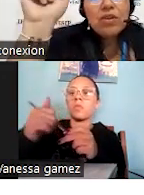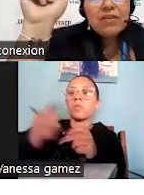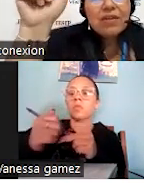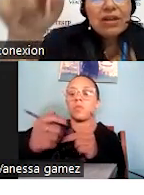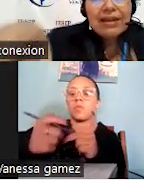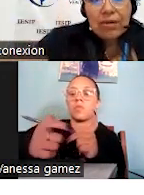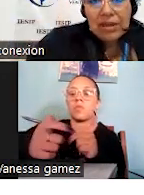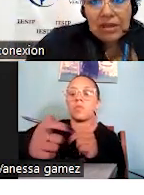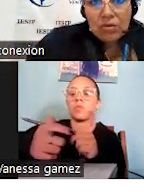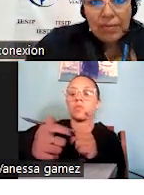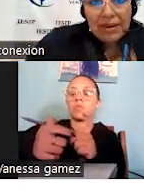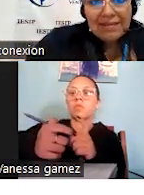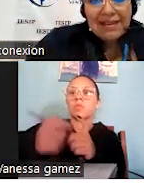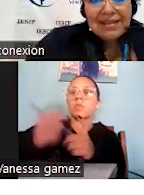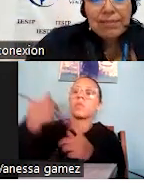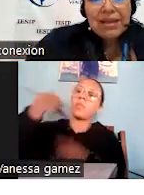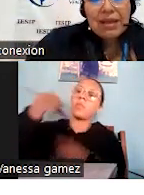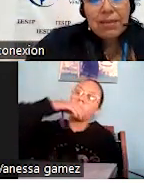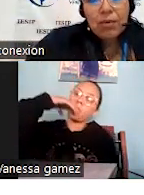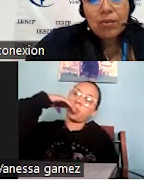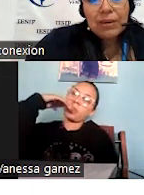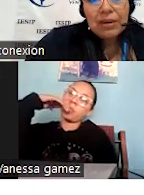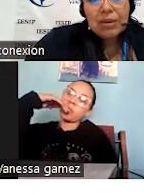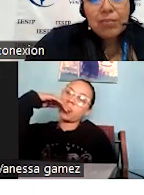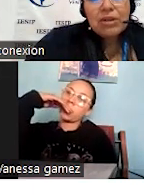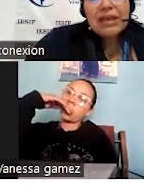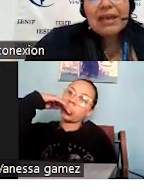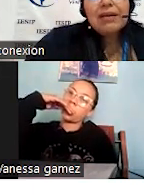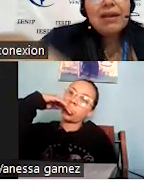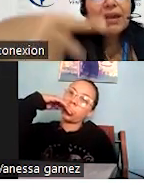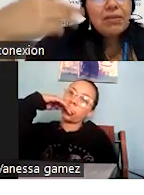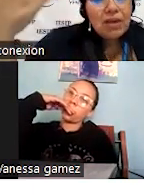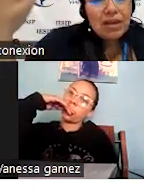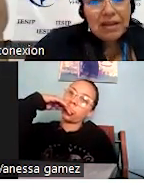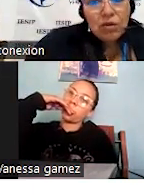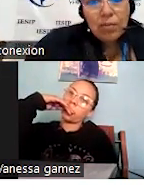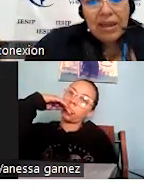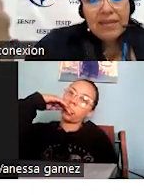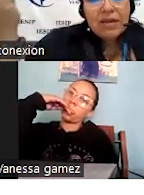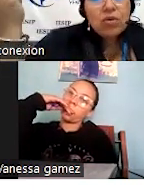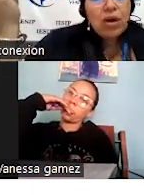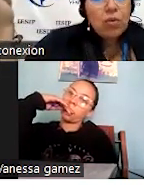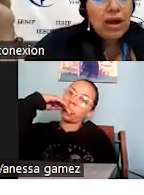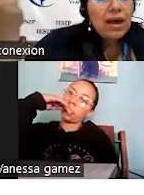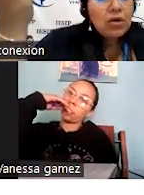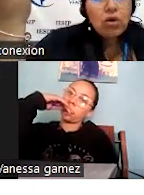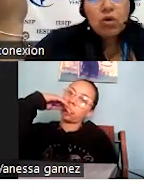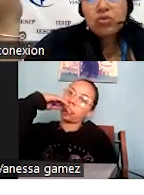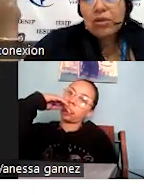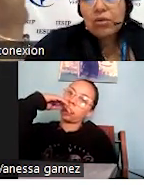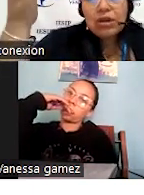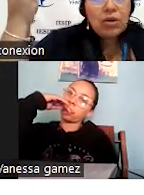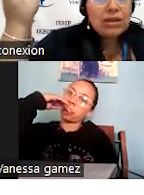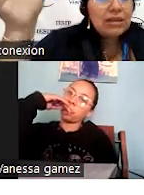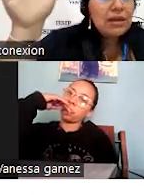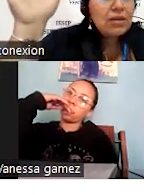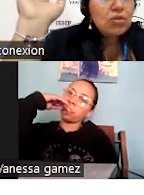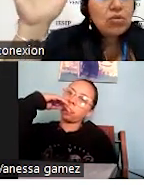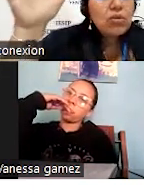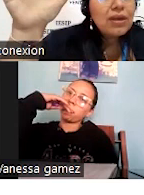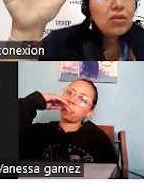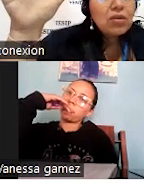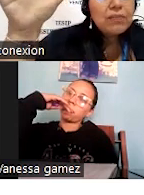los servicios profesionales, y aunque aquí no aparece, también es bajo. Porque es, los médicos, los abogados, los contadores, los